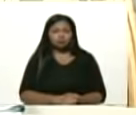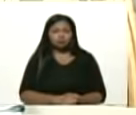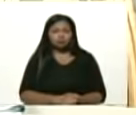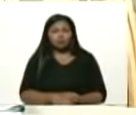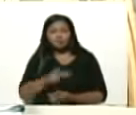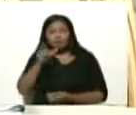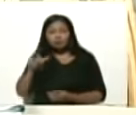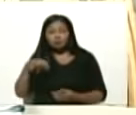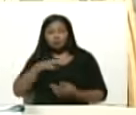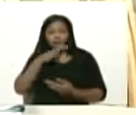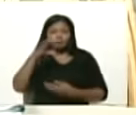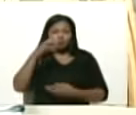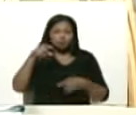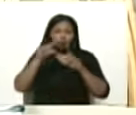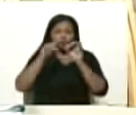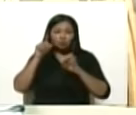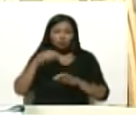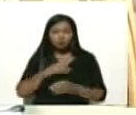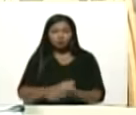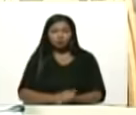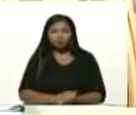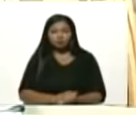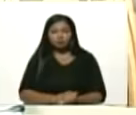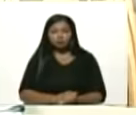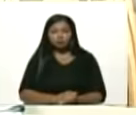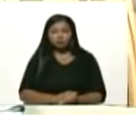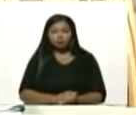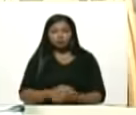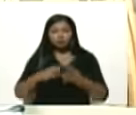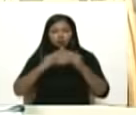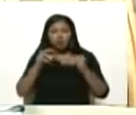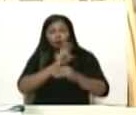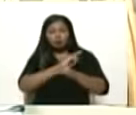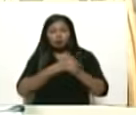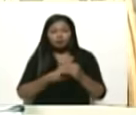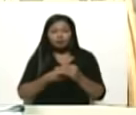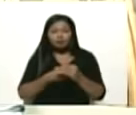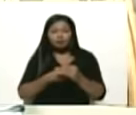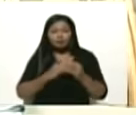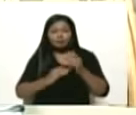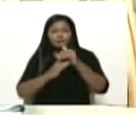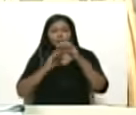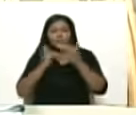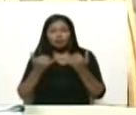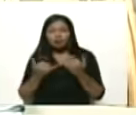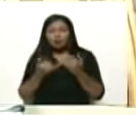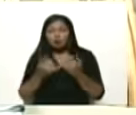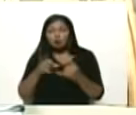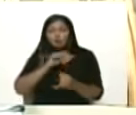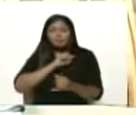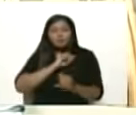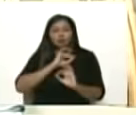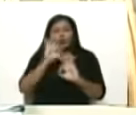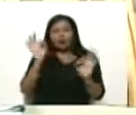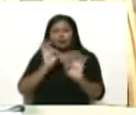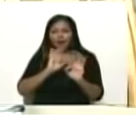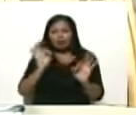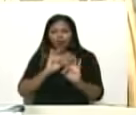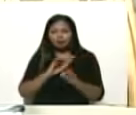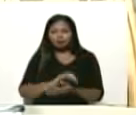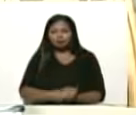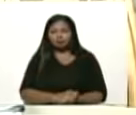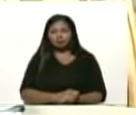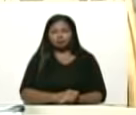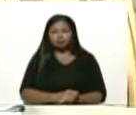ese espíritu con esa fuerza de temerario que no le teme a nada ni a nadie